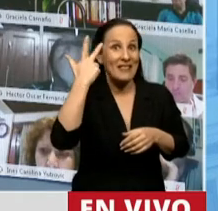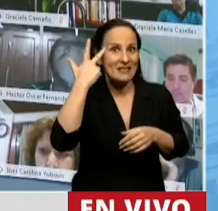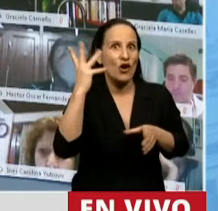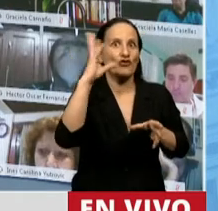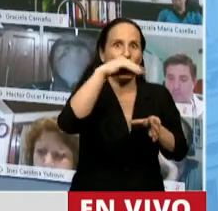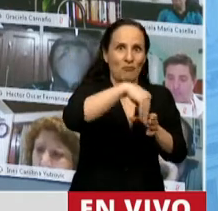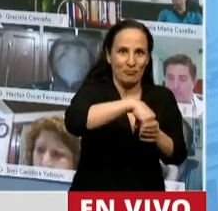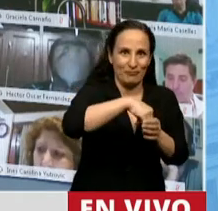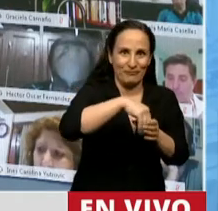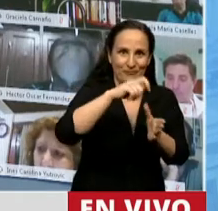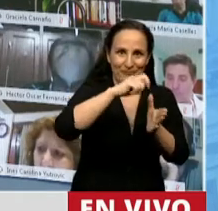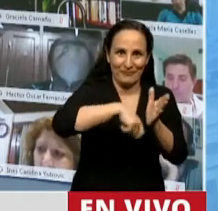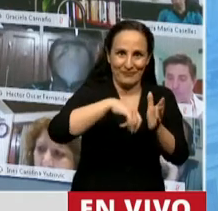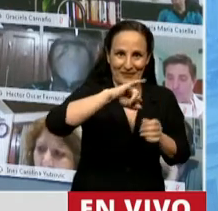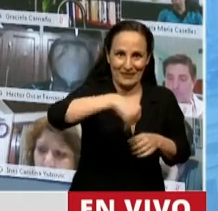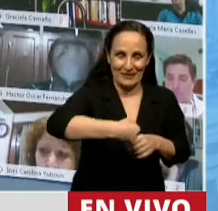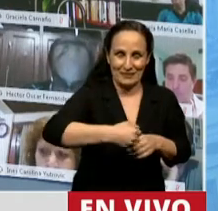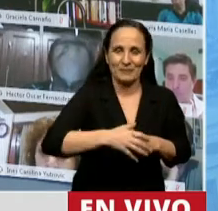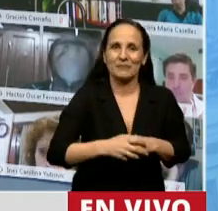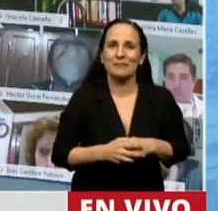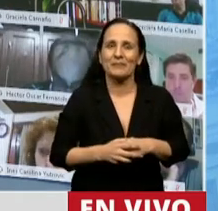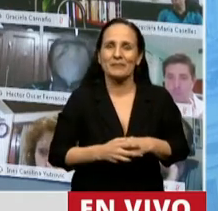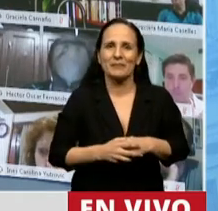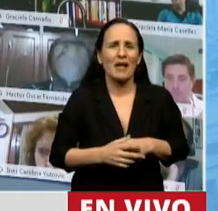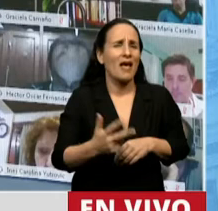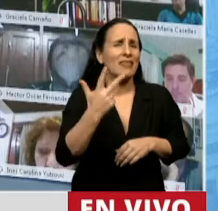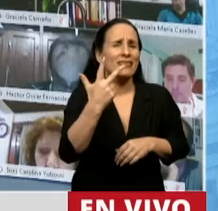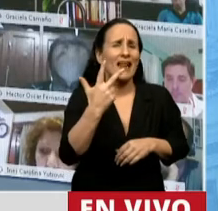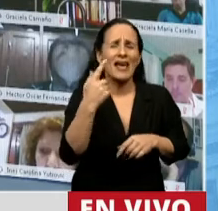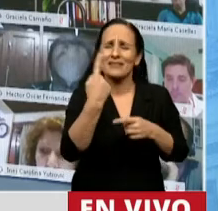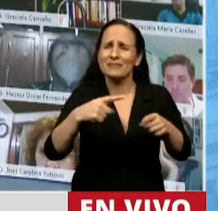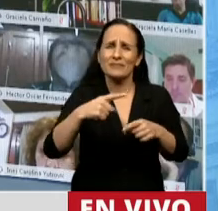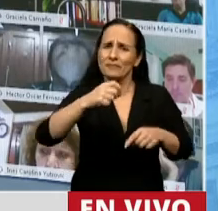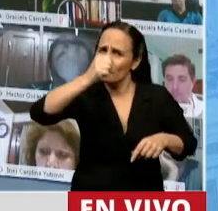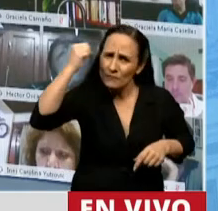y que sus tres pilares fundamentales